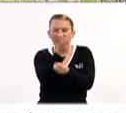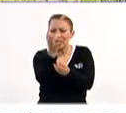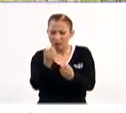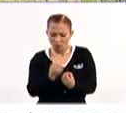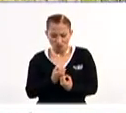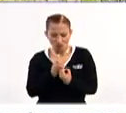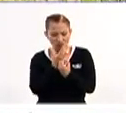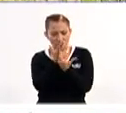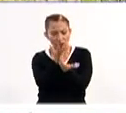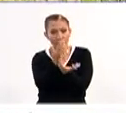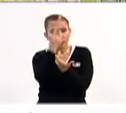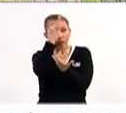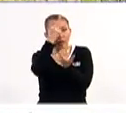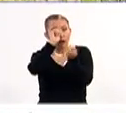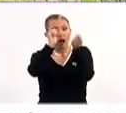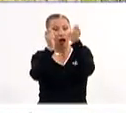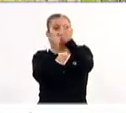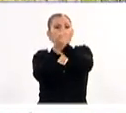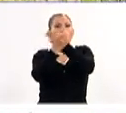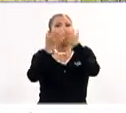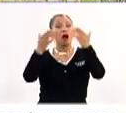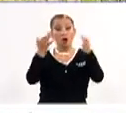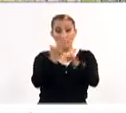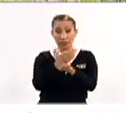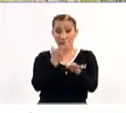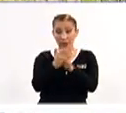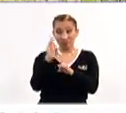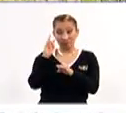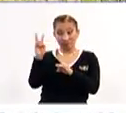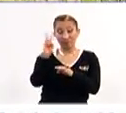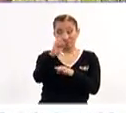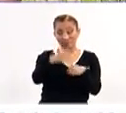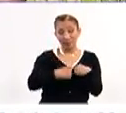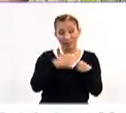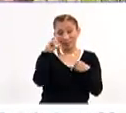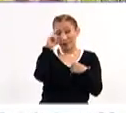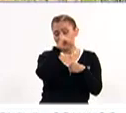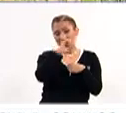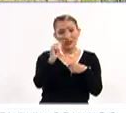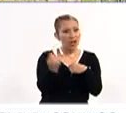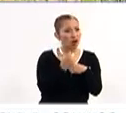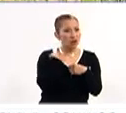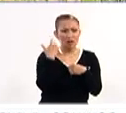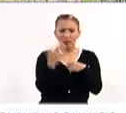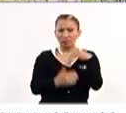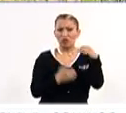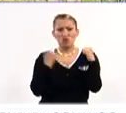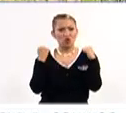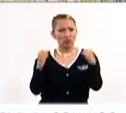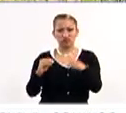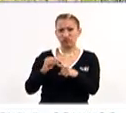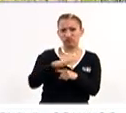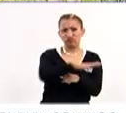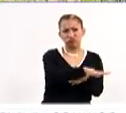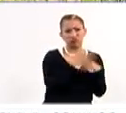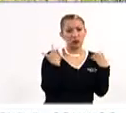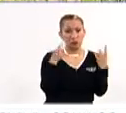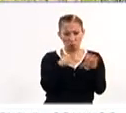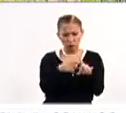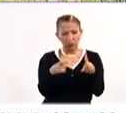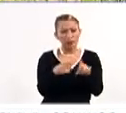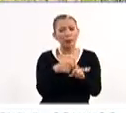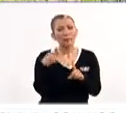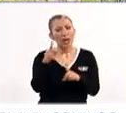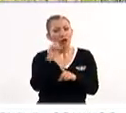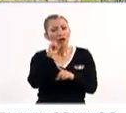sensibiliza muchísimo más. En estos momentos tan complejos que estamos viviendo, en donde la tecnología es muy fuerte, tiene unos aspectos muy positivos, pero creo que